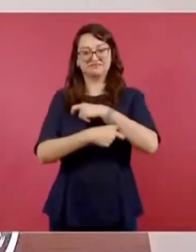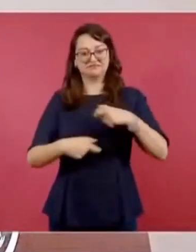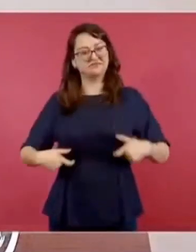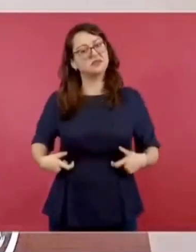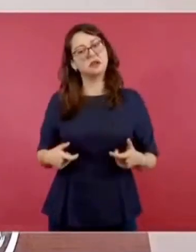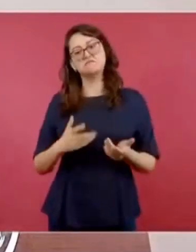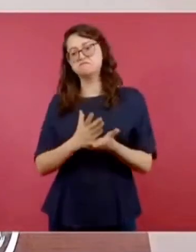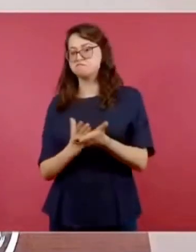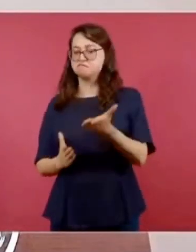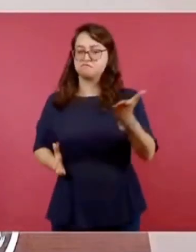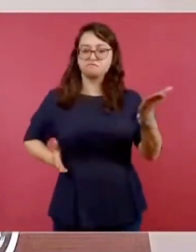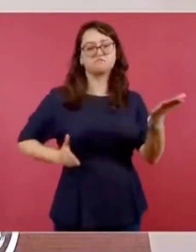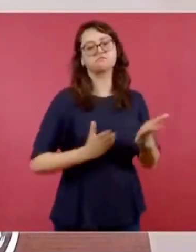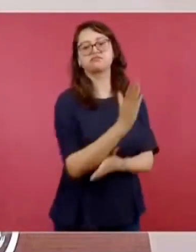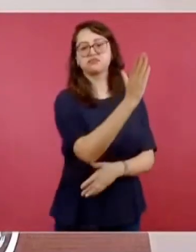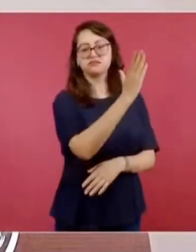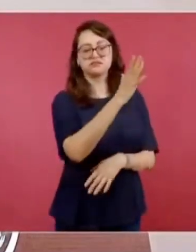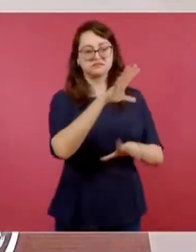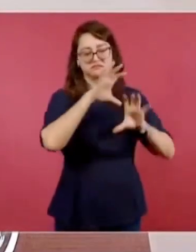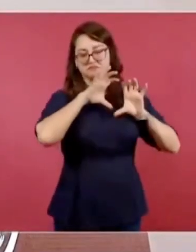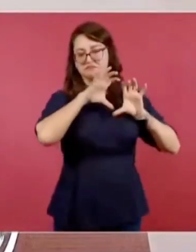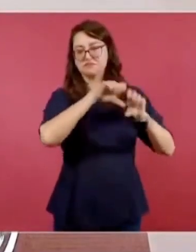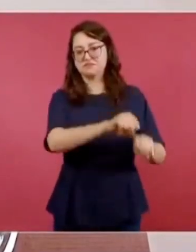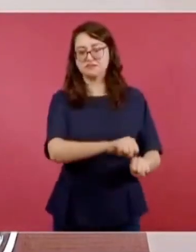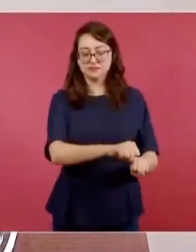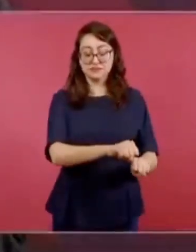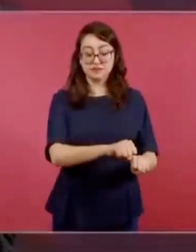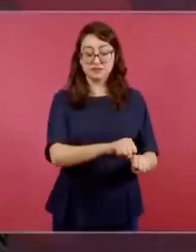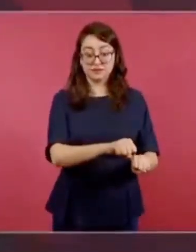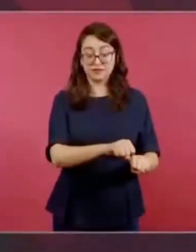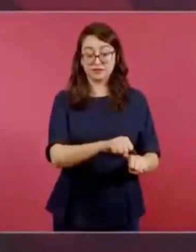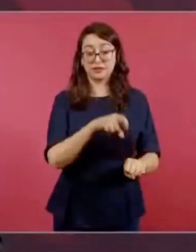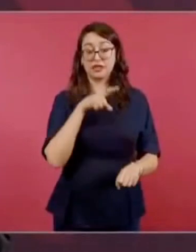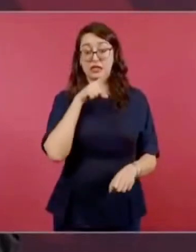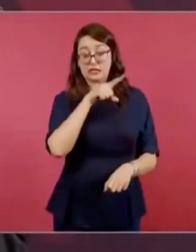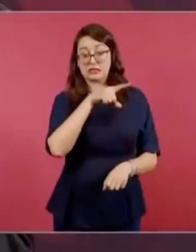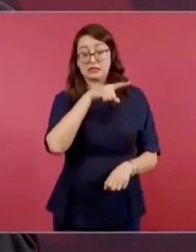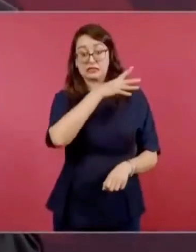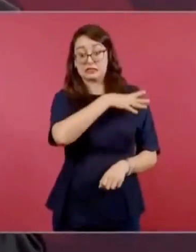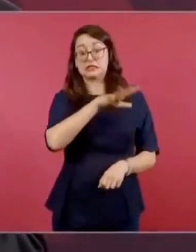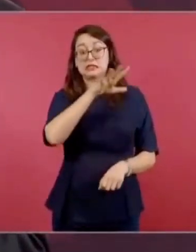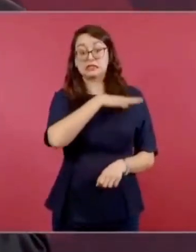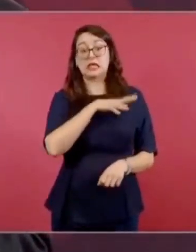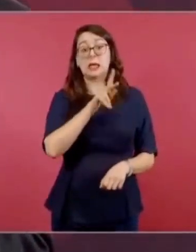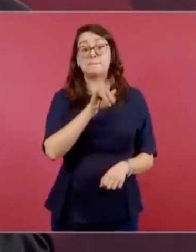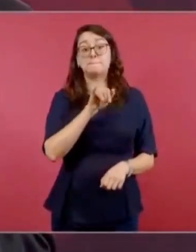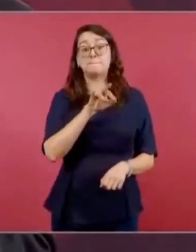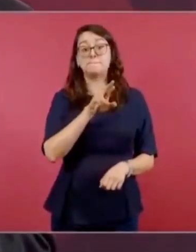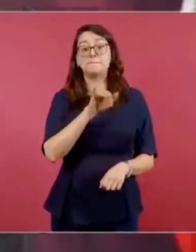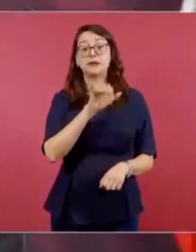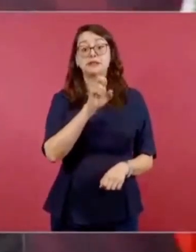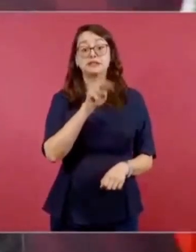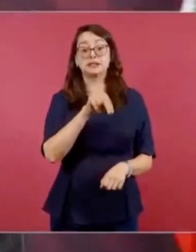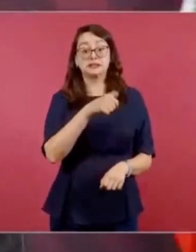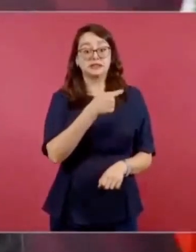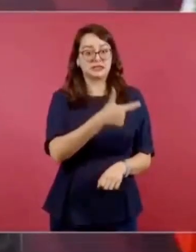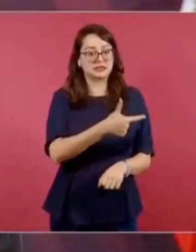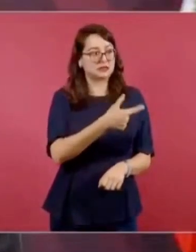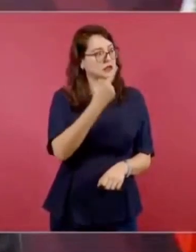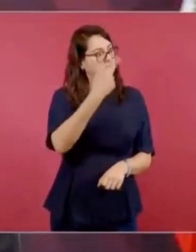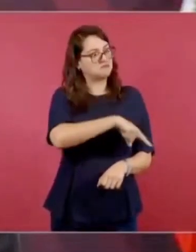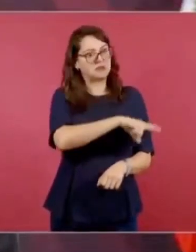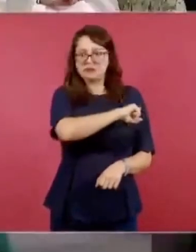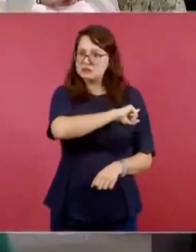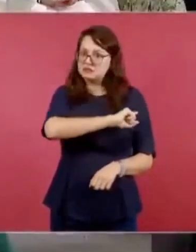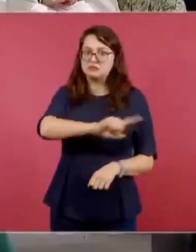ordenara al general Pearson que lo persiguiera